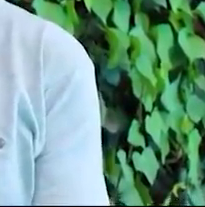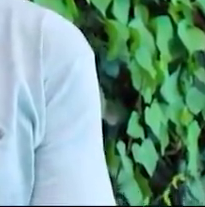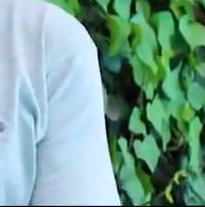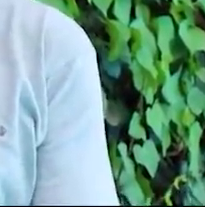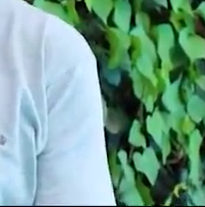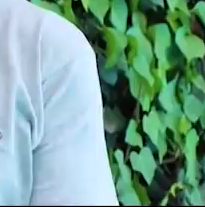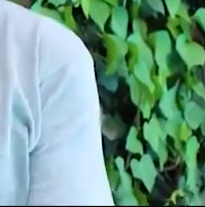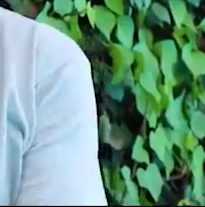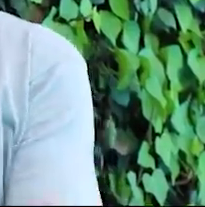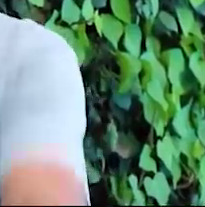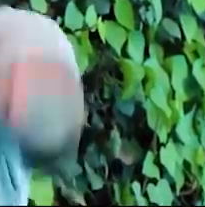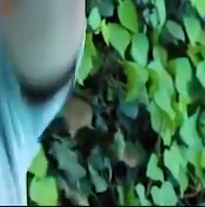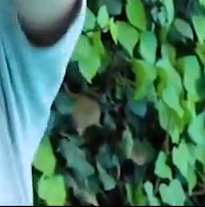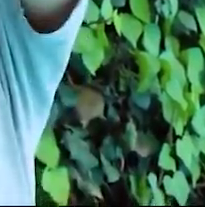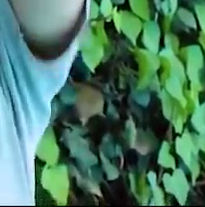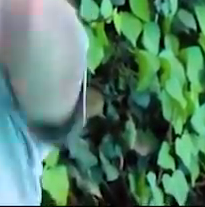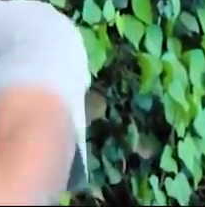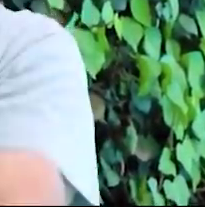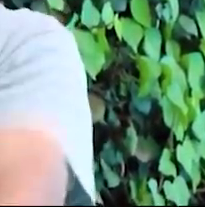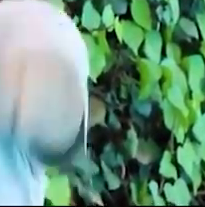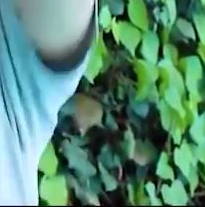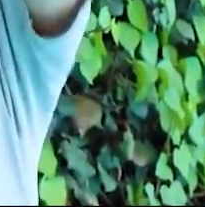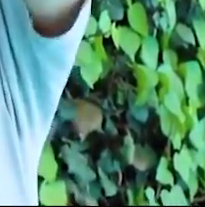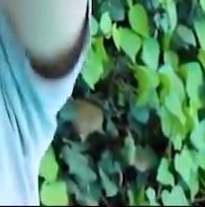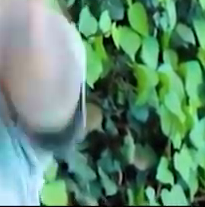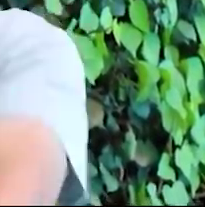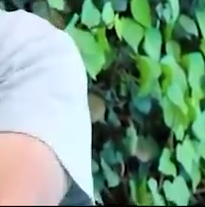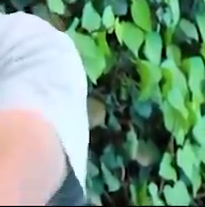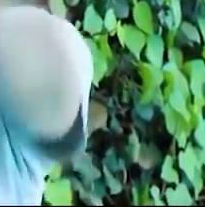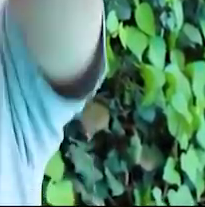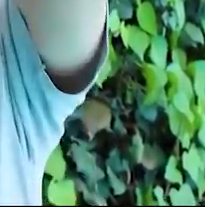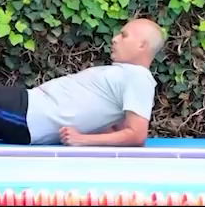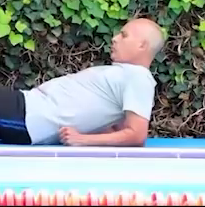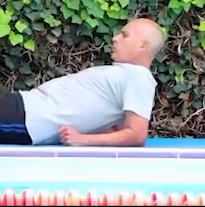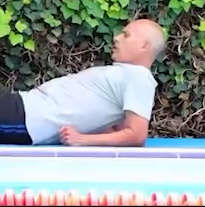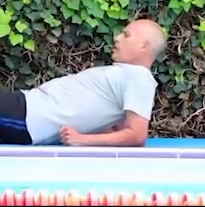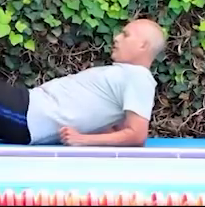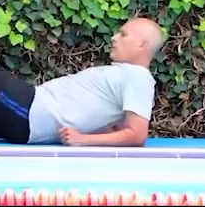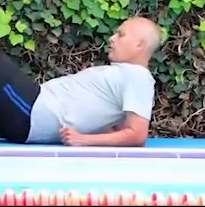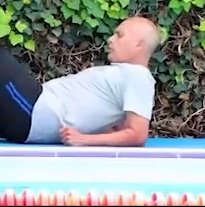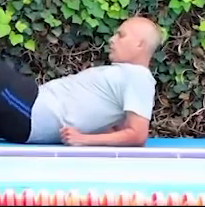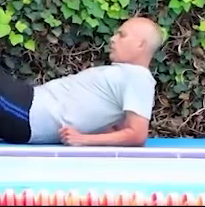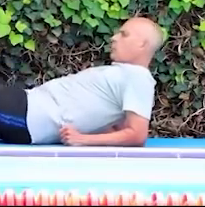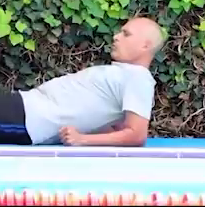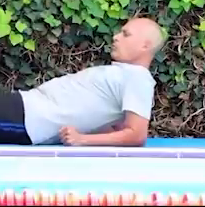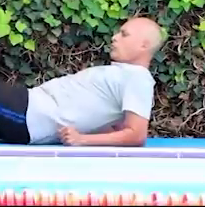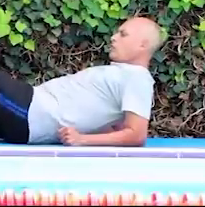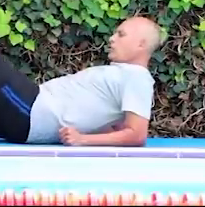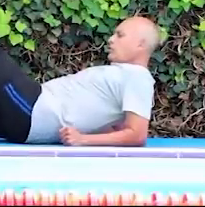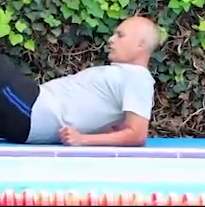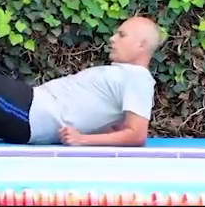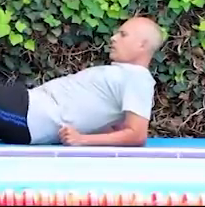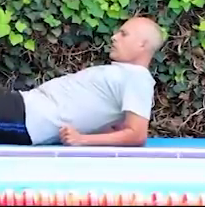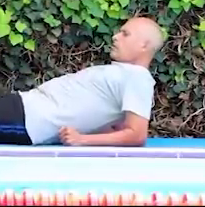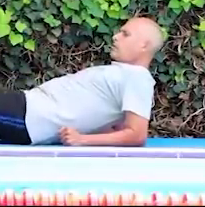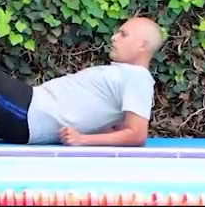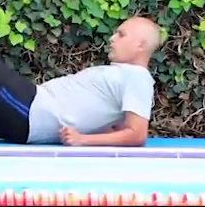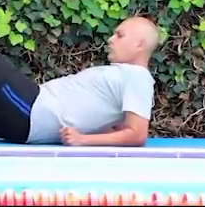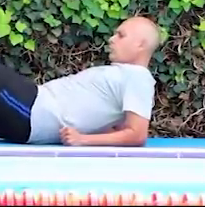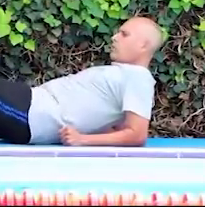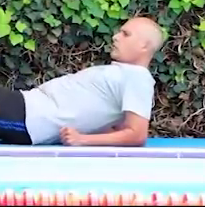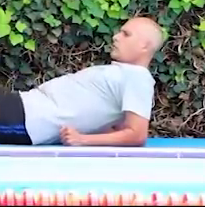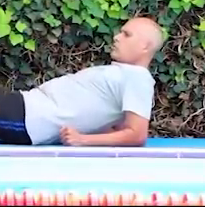y después 10 veces la otra pierna. 1, 2, 3,